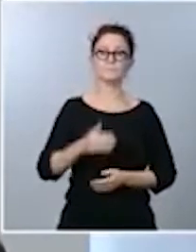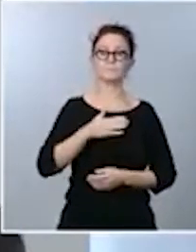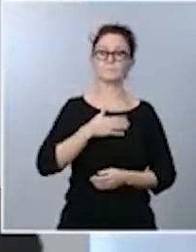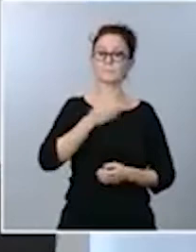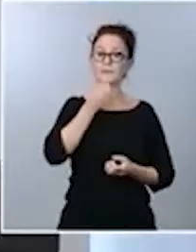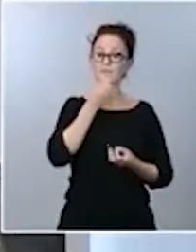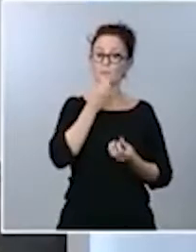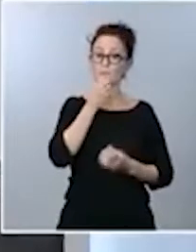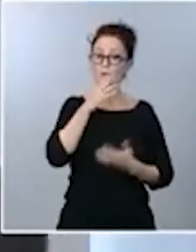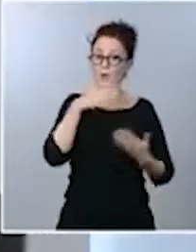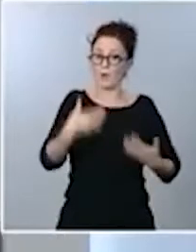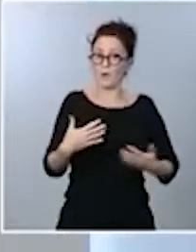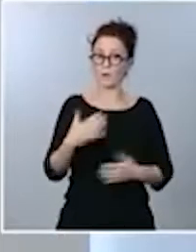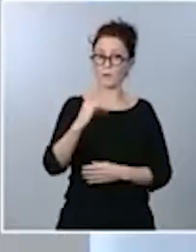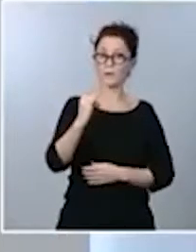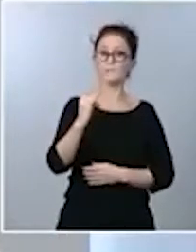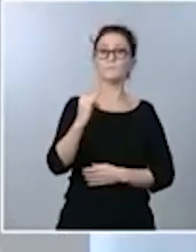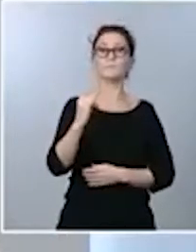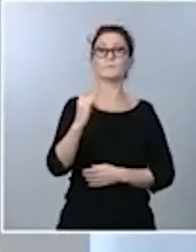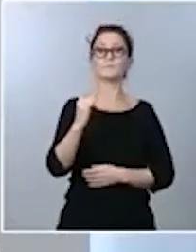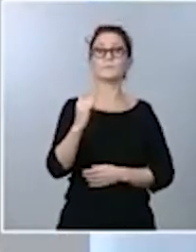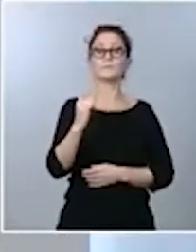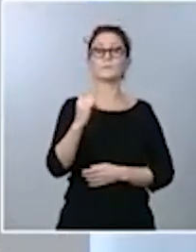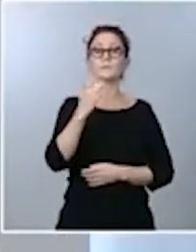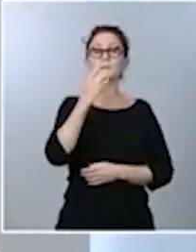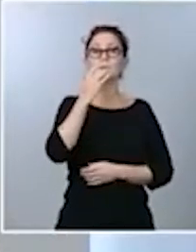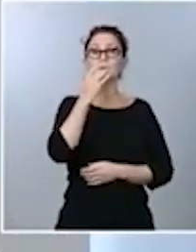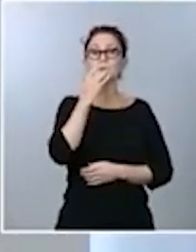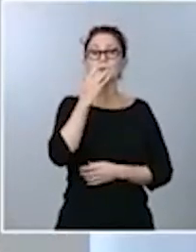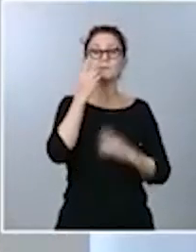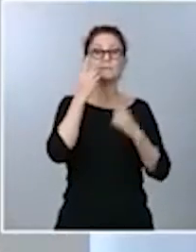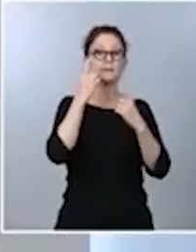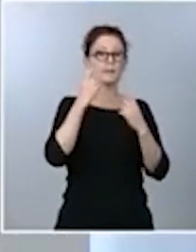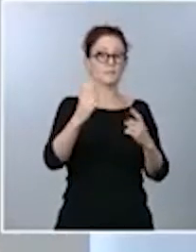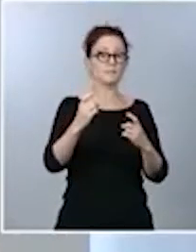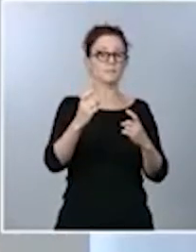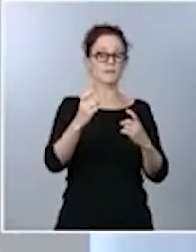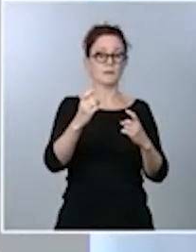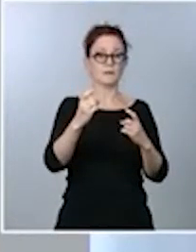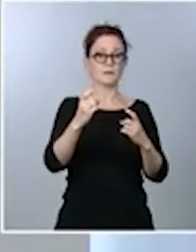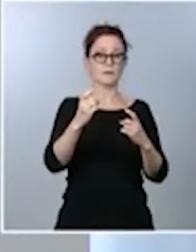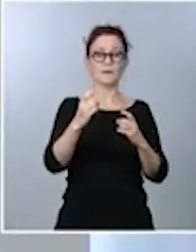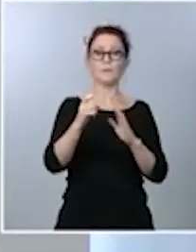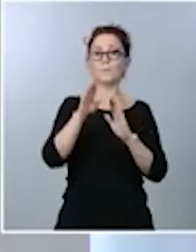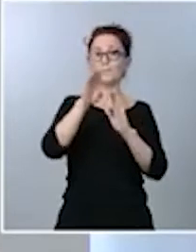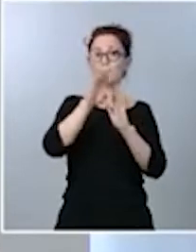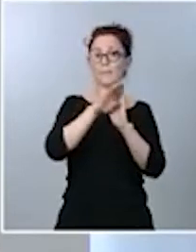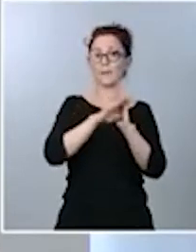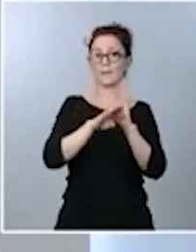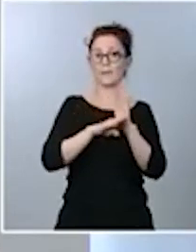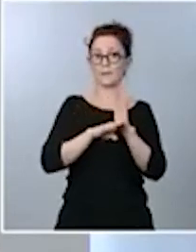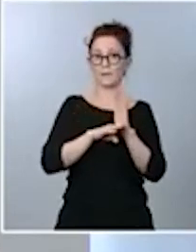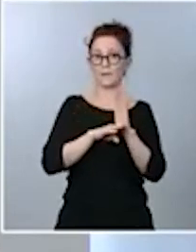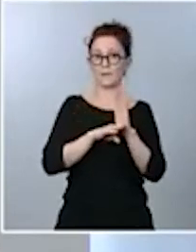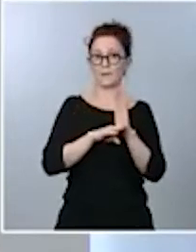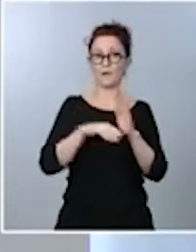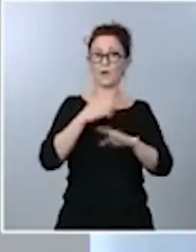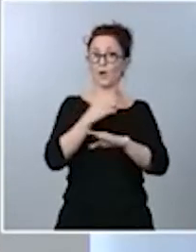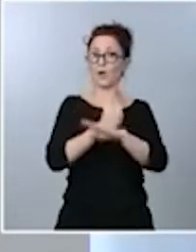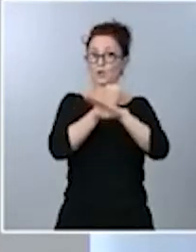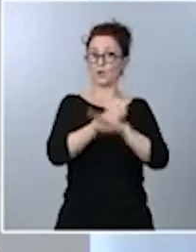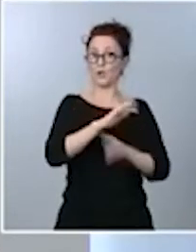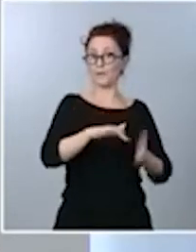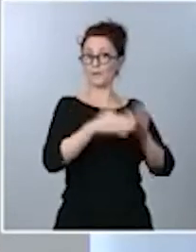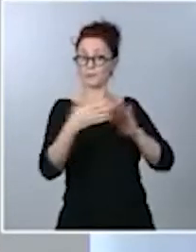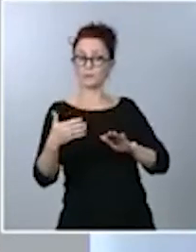se diera el caso de que tuviéramos que aplicar una medida como el toque de queda, necesitaríamos la cobertura del estado